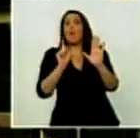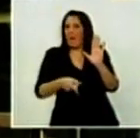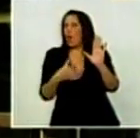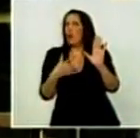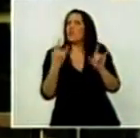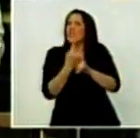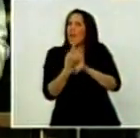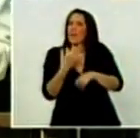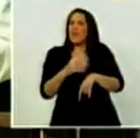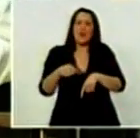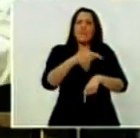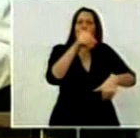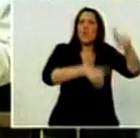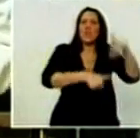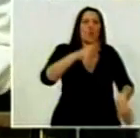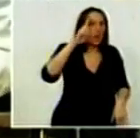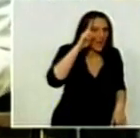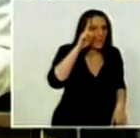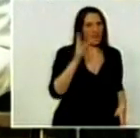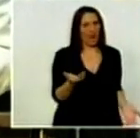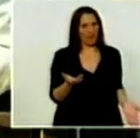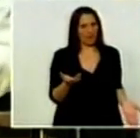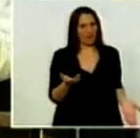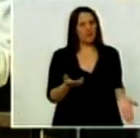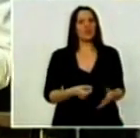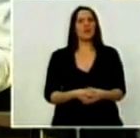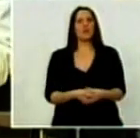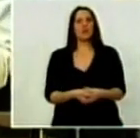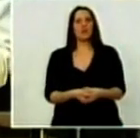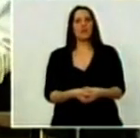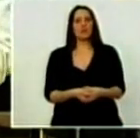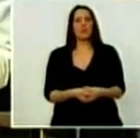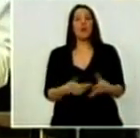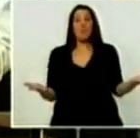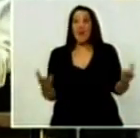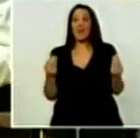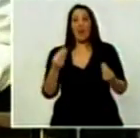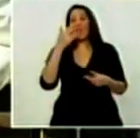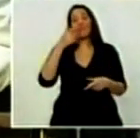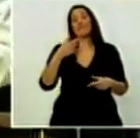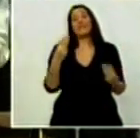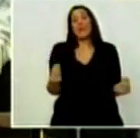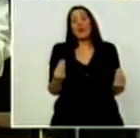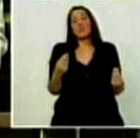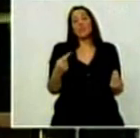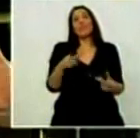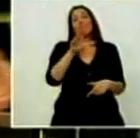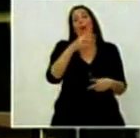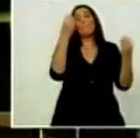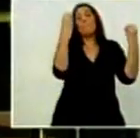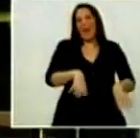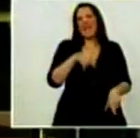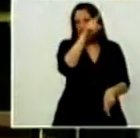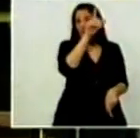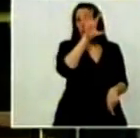popular. En realidad todos sabemos qué pasó, perdieron y no soportaron perder y fue eso lo que